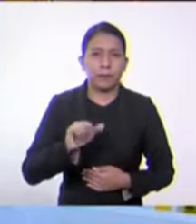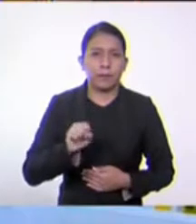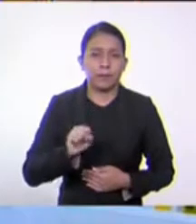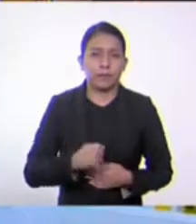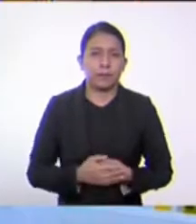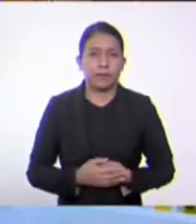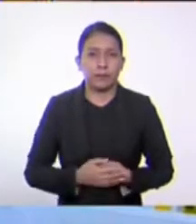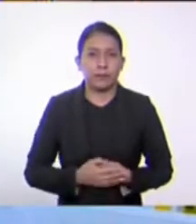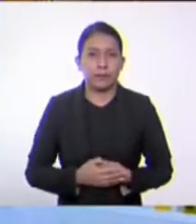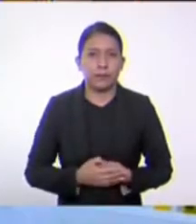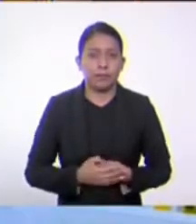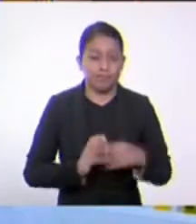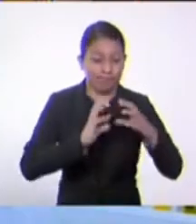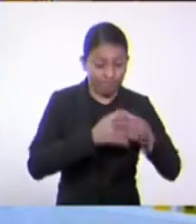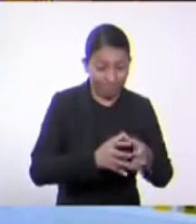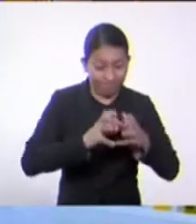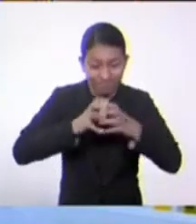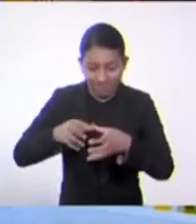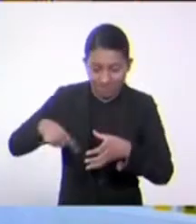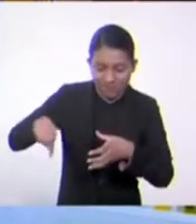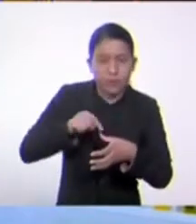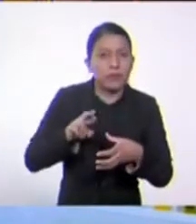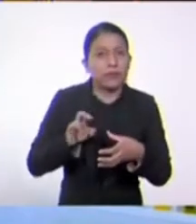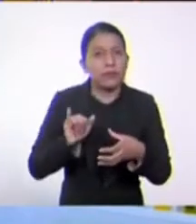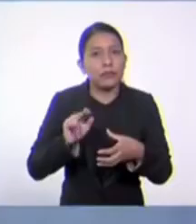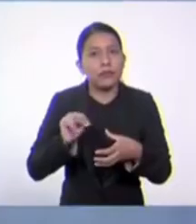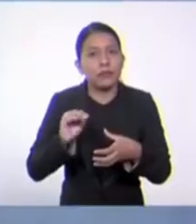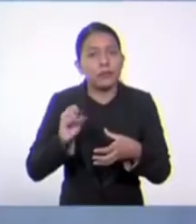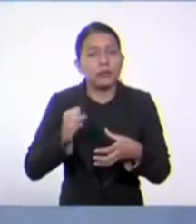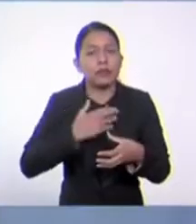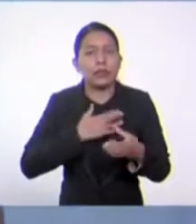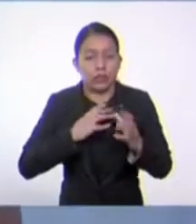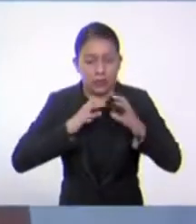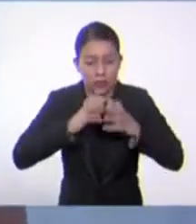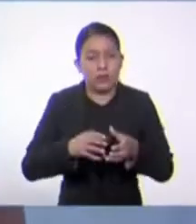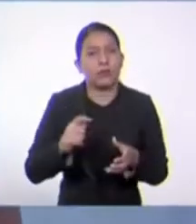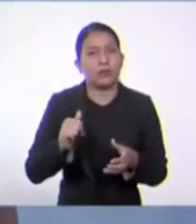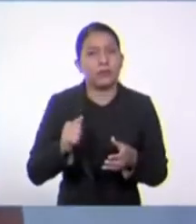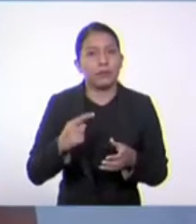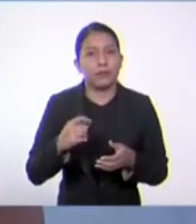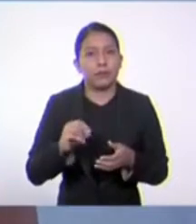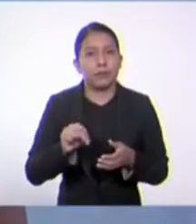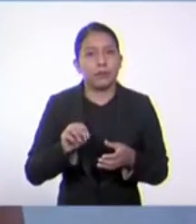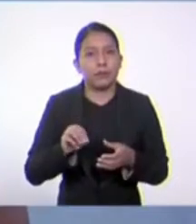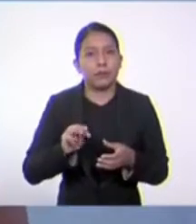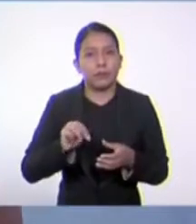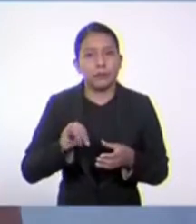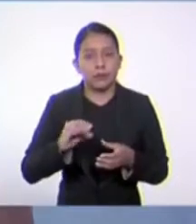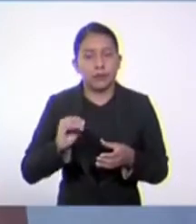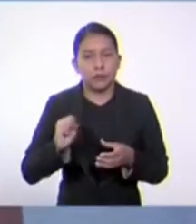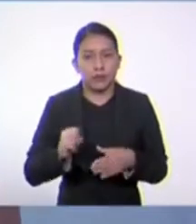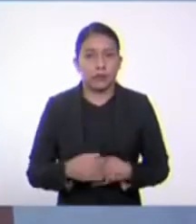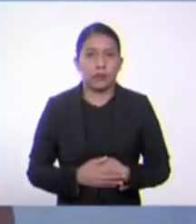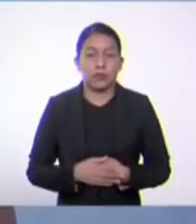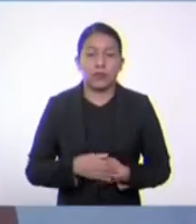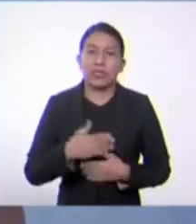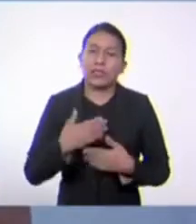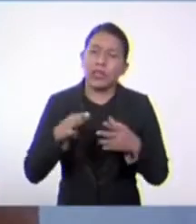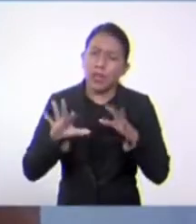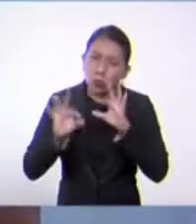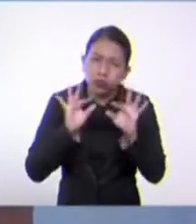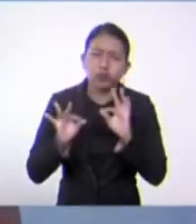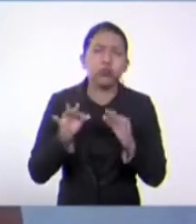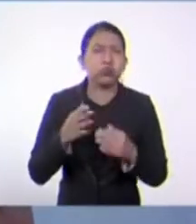Los reinos son grupos taxonómicos variables. Sin embargo, existen en la actualidad reinos muy consolidados.